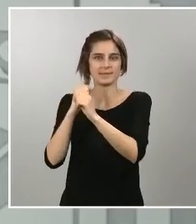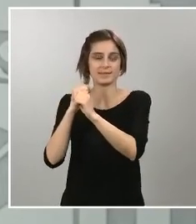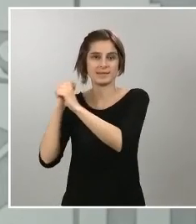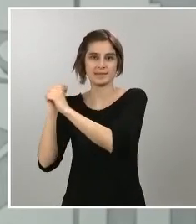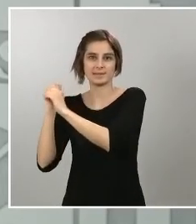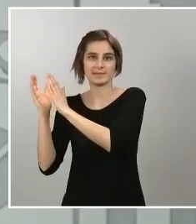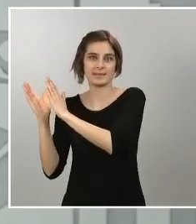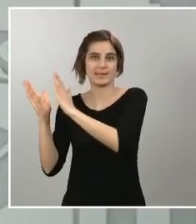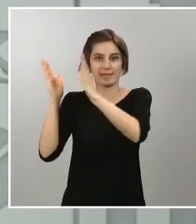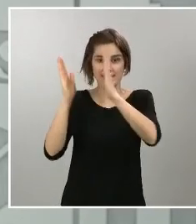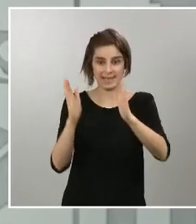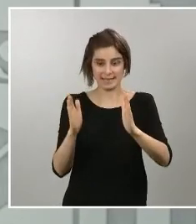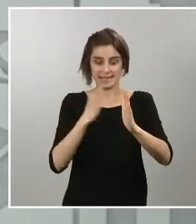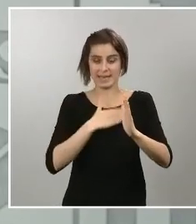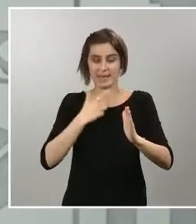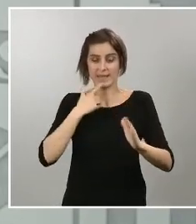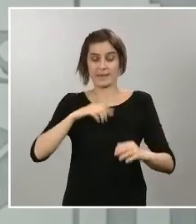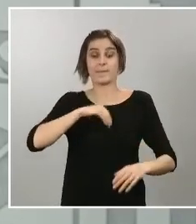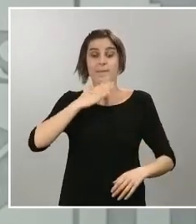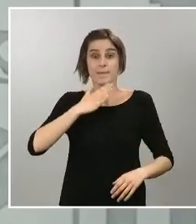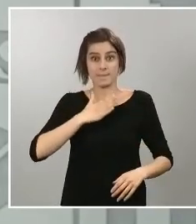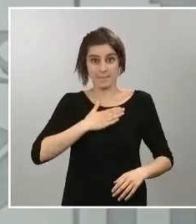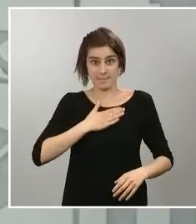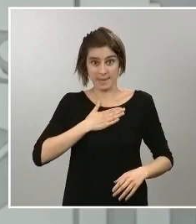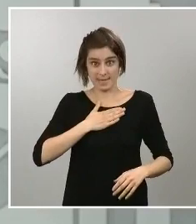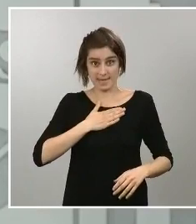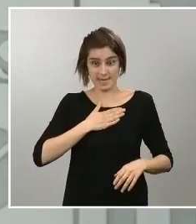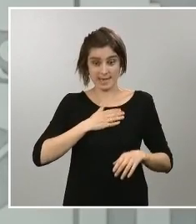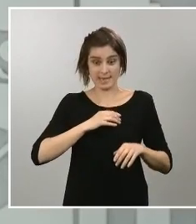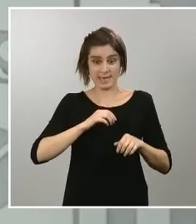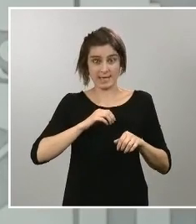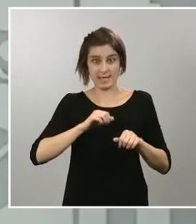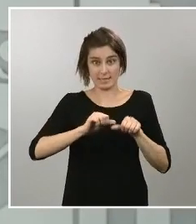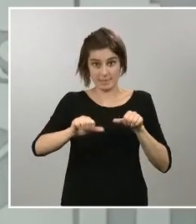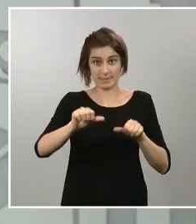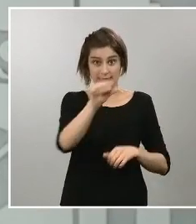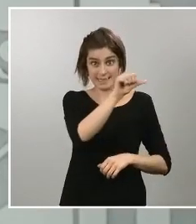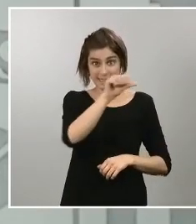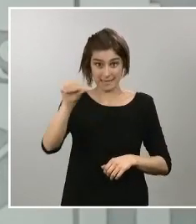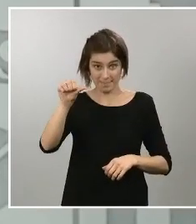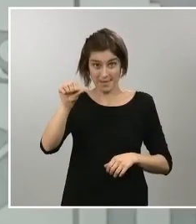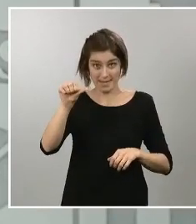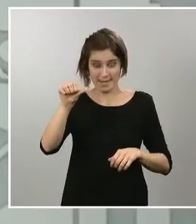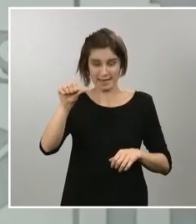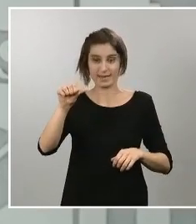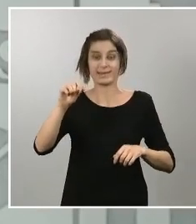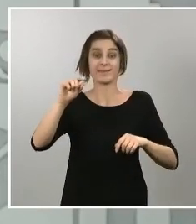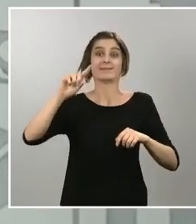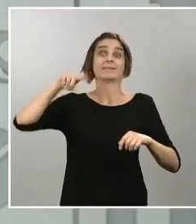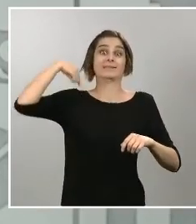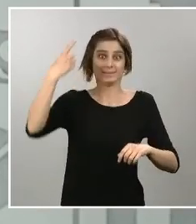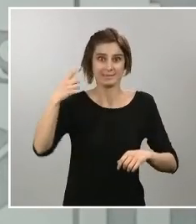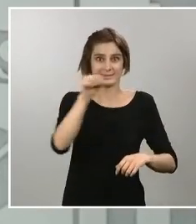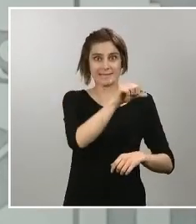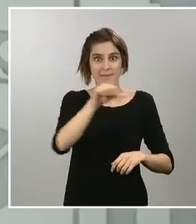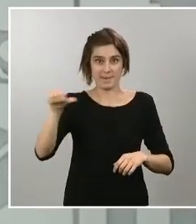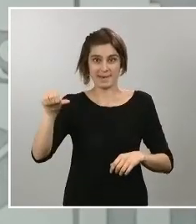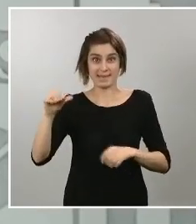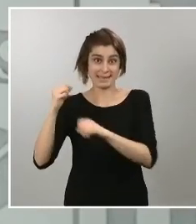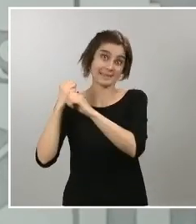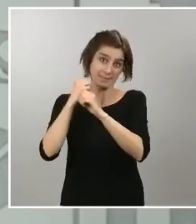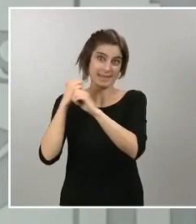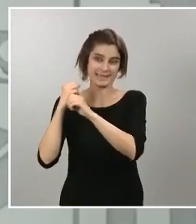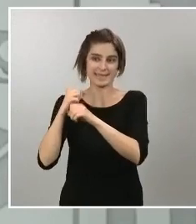tres días de la Semana Santa que no son festivos, se puedan comportar como si se tratara de un fin de semana.